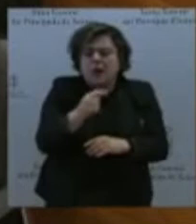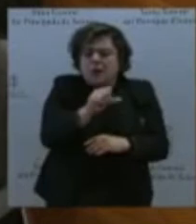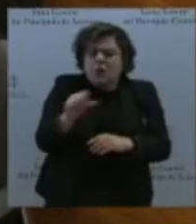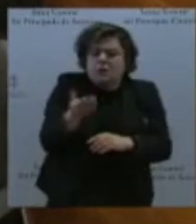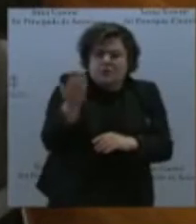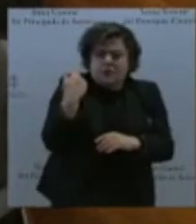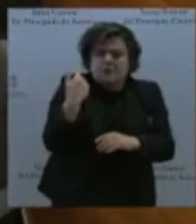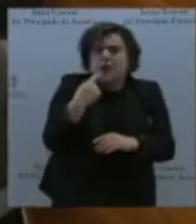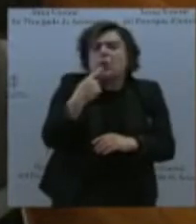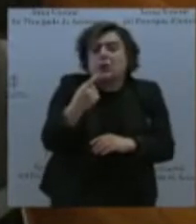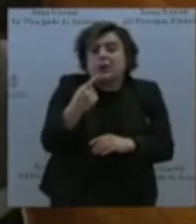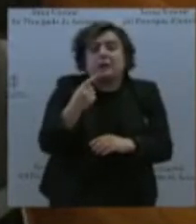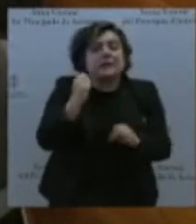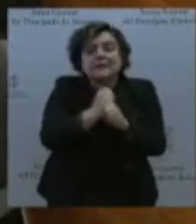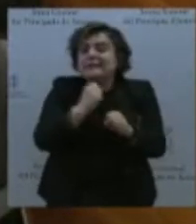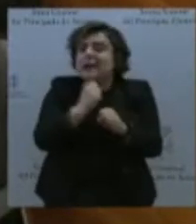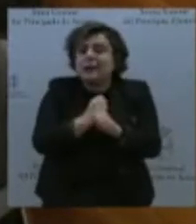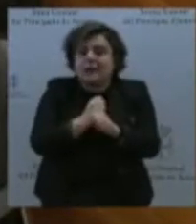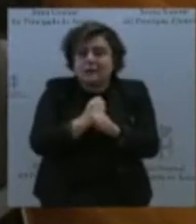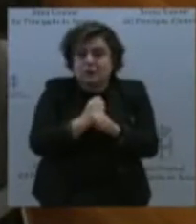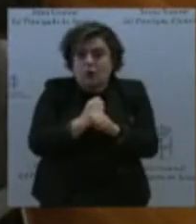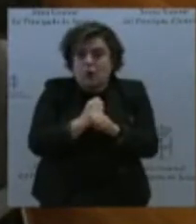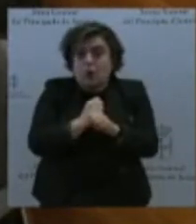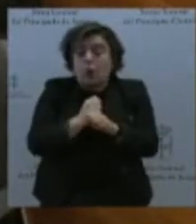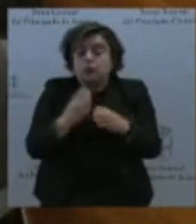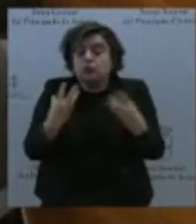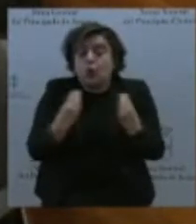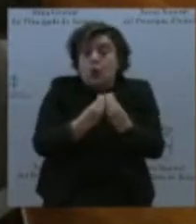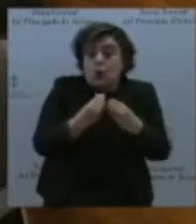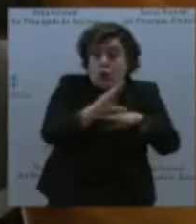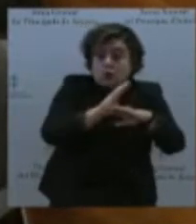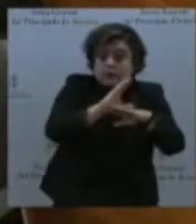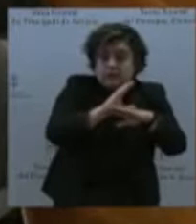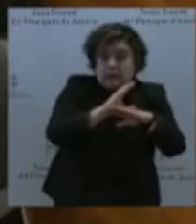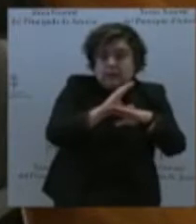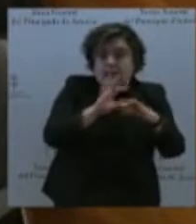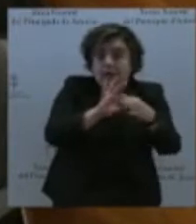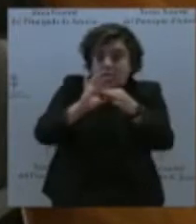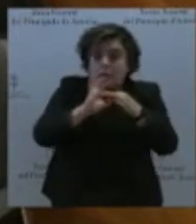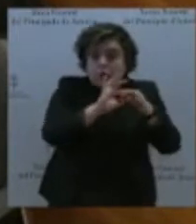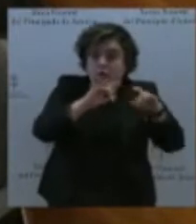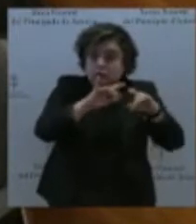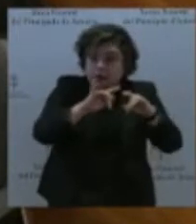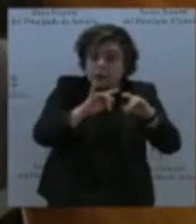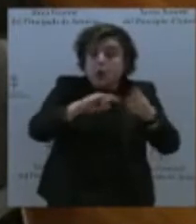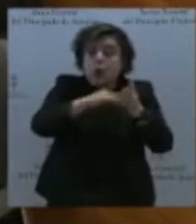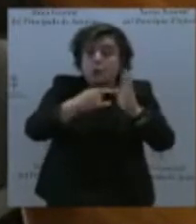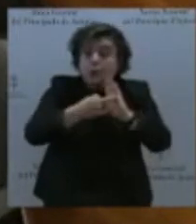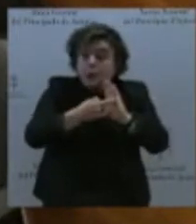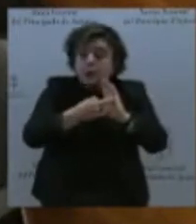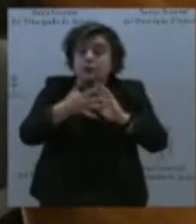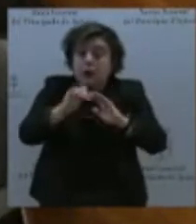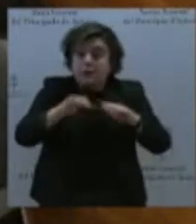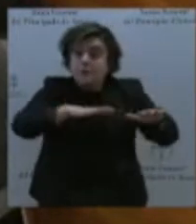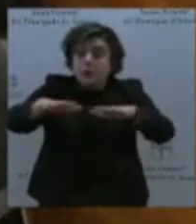Consejería de Cohesión Territorial. Hay un proyecto que ya está muy avanzado denominado Movilidad Rural y Cohesión Territorial, que comenzará por el